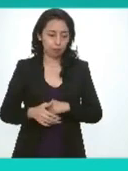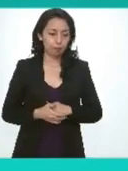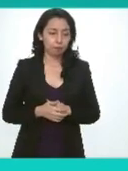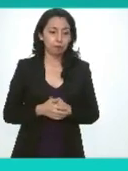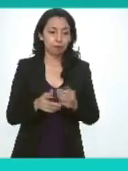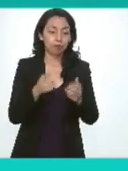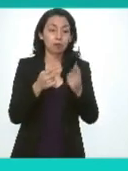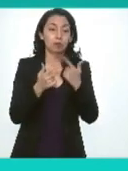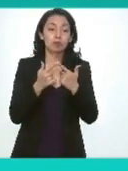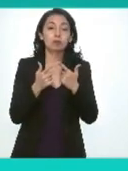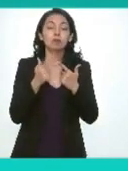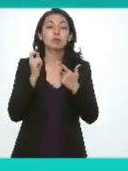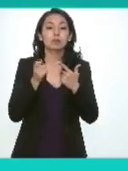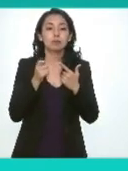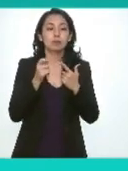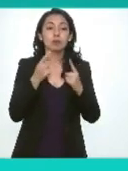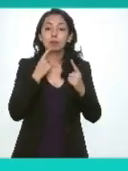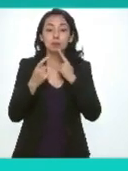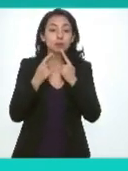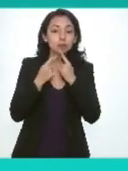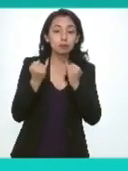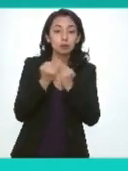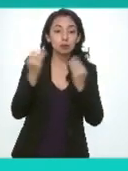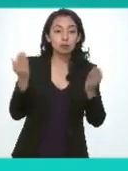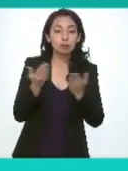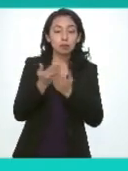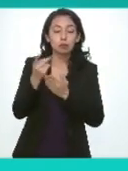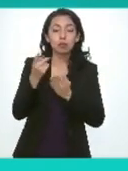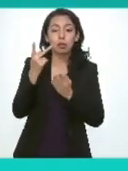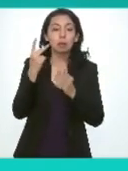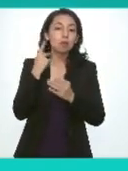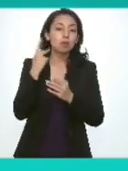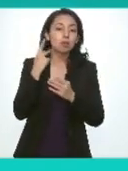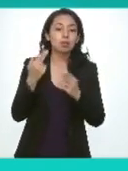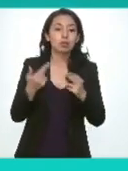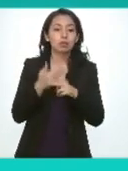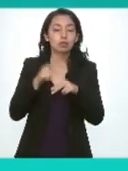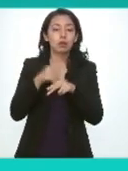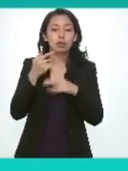punto siete presentación discusión y en su caso aprobación de la Política Nacional Datos